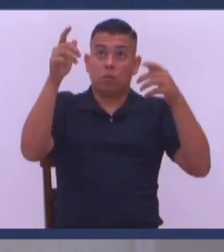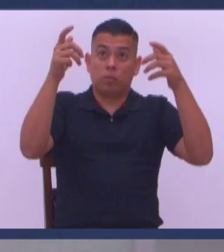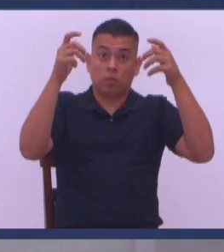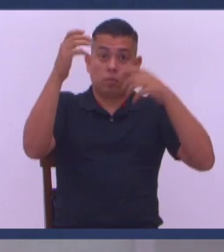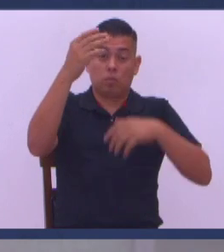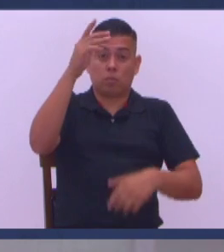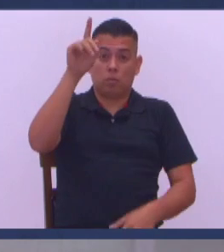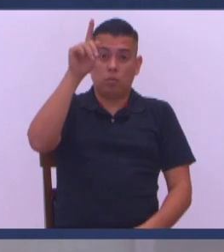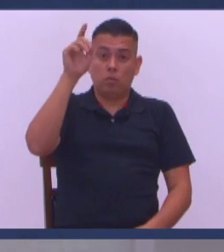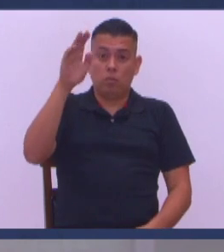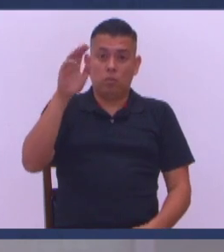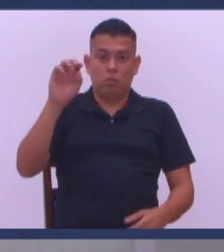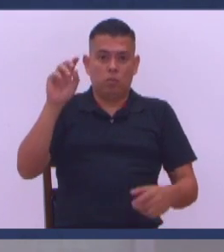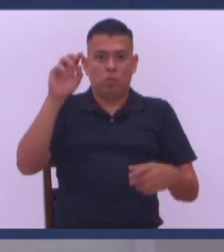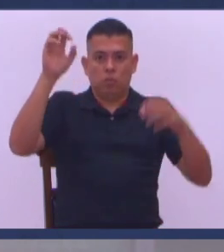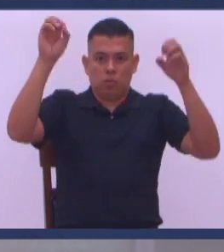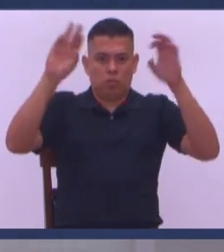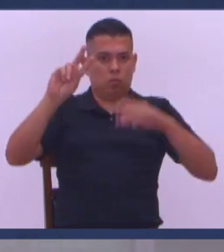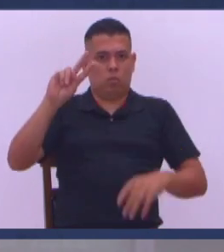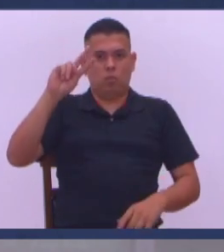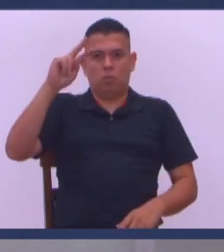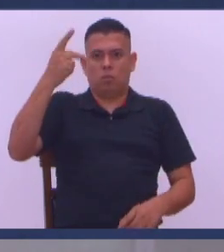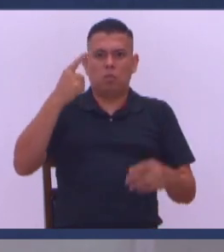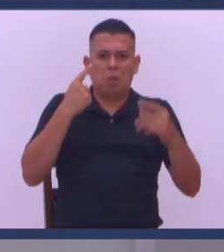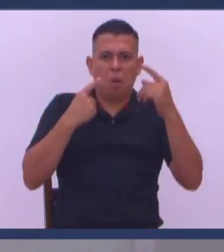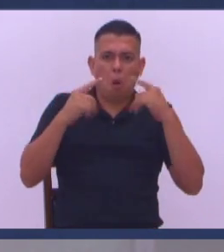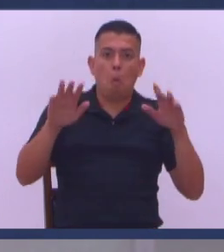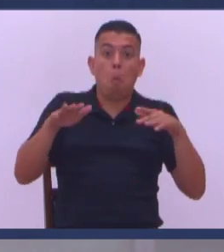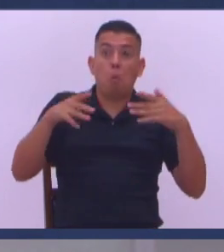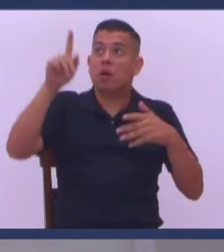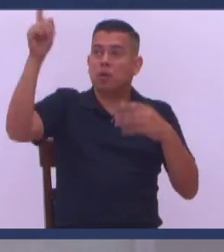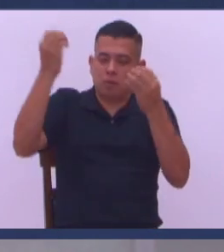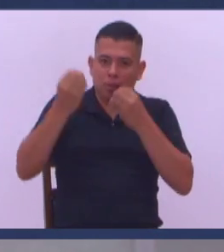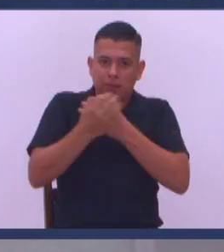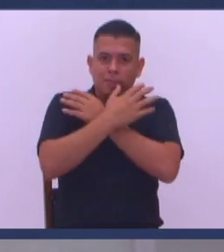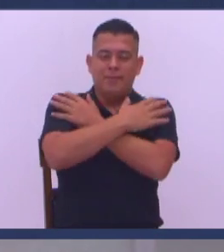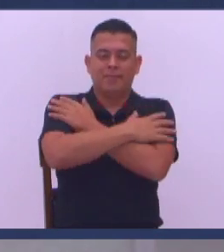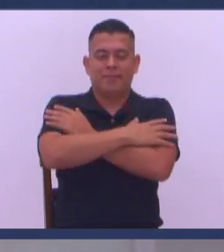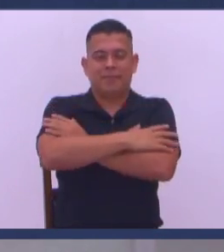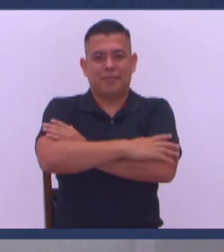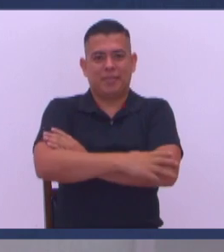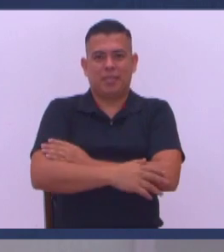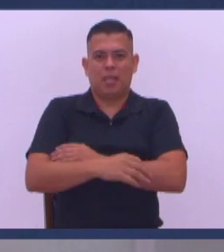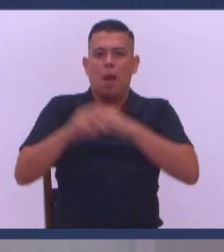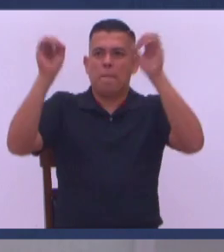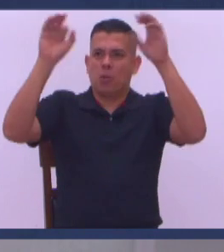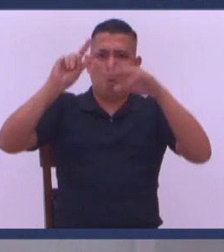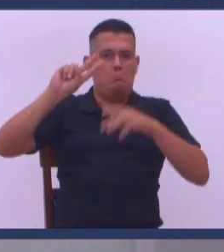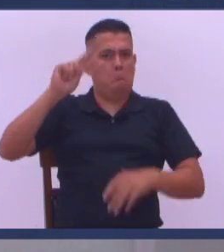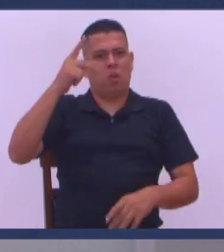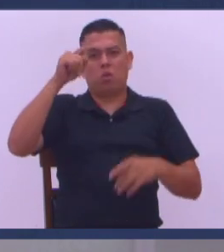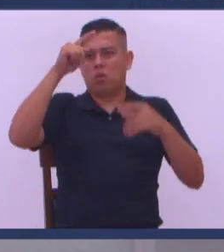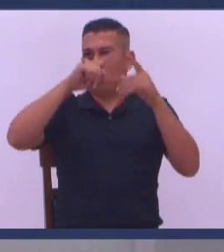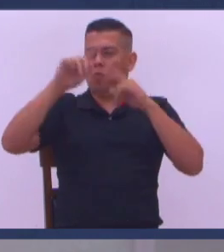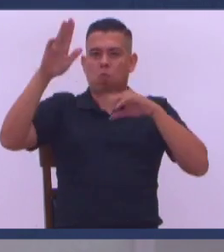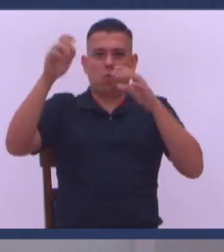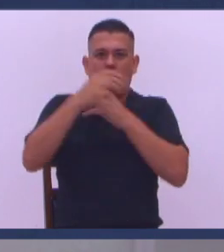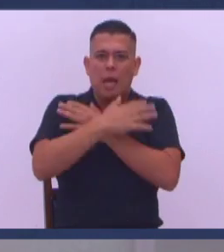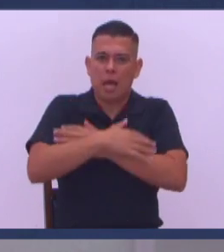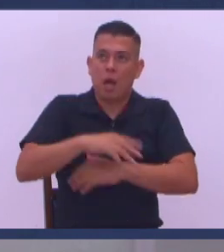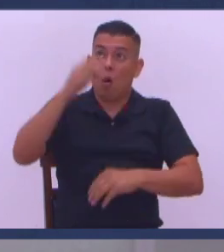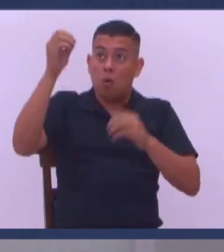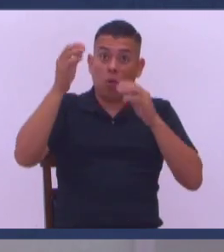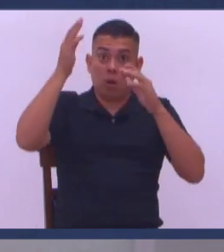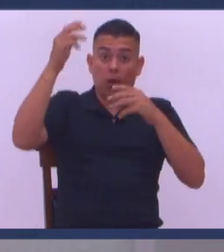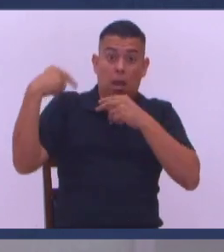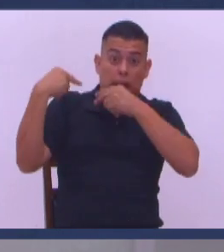reino de los cielos Bienaventurados los que lloran Porque ellos recibirán consolación Bienaventurados los mansos Porque ellos recibirán la